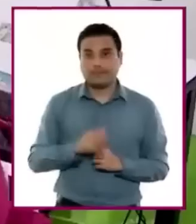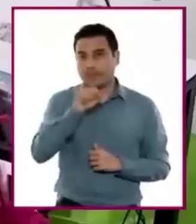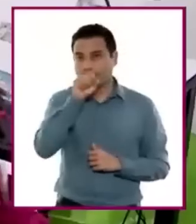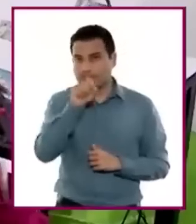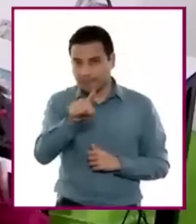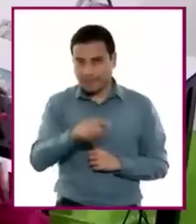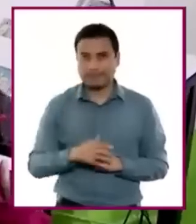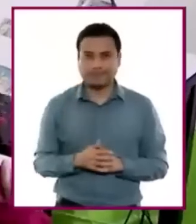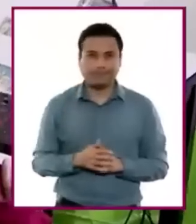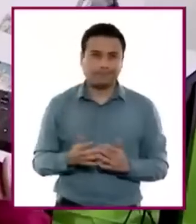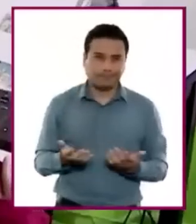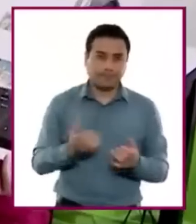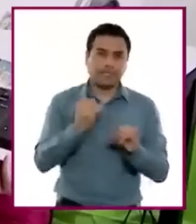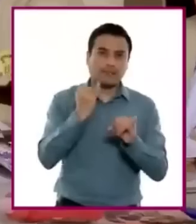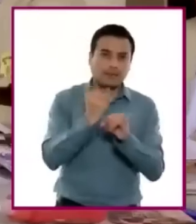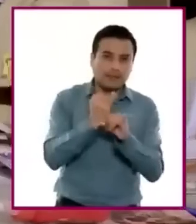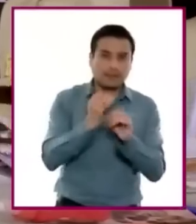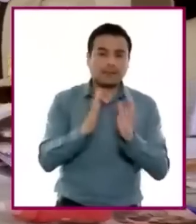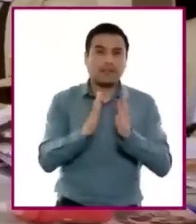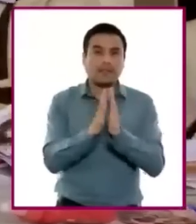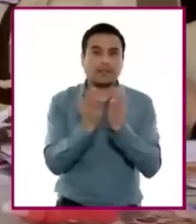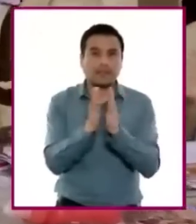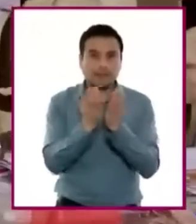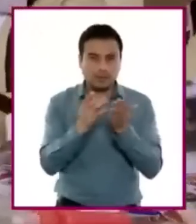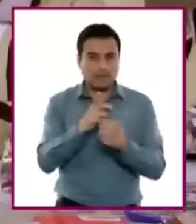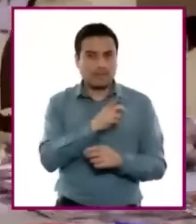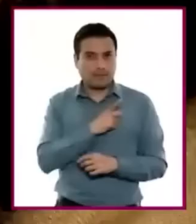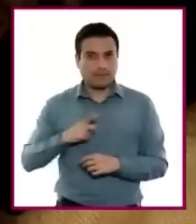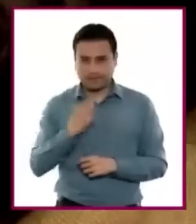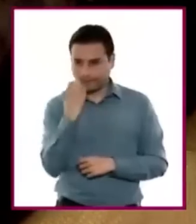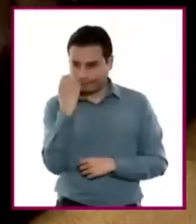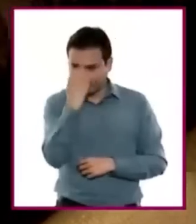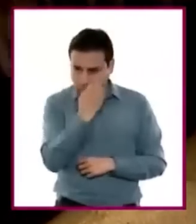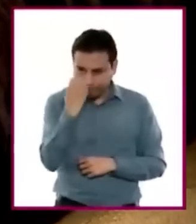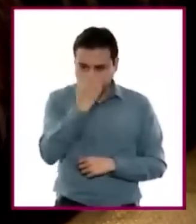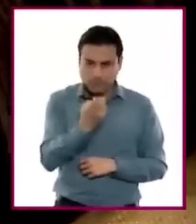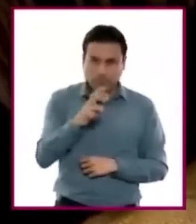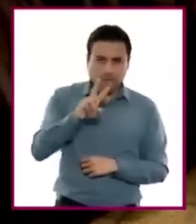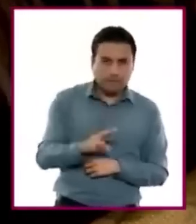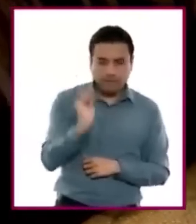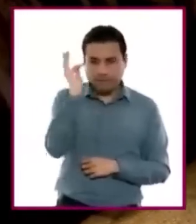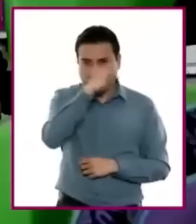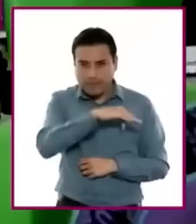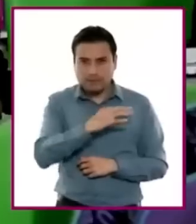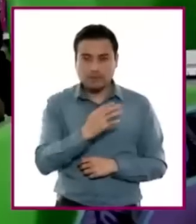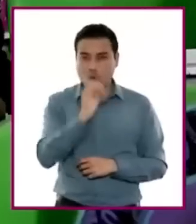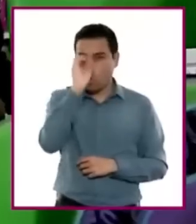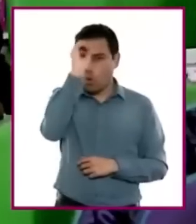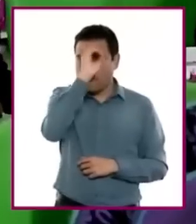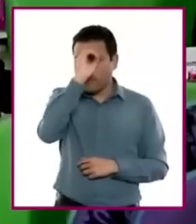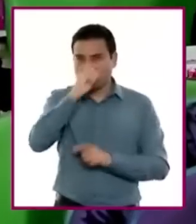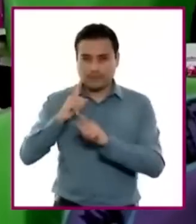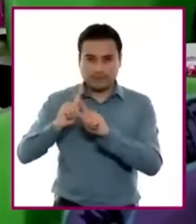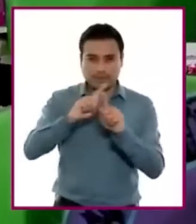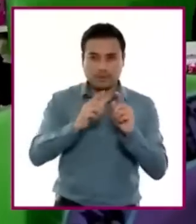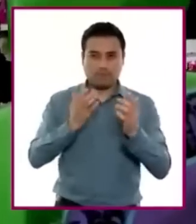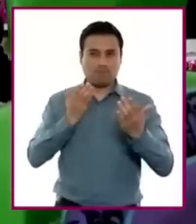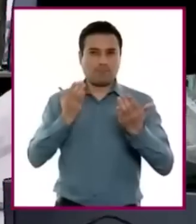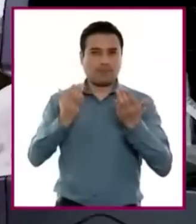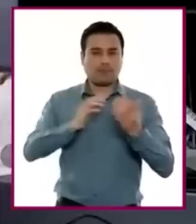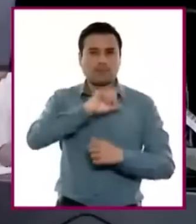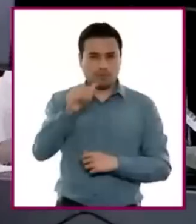que circula en distintos medios, revisen más de un punto de vista y tomen posturas ante los temas de su cotidianidad.